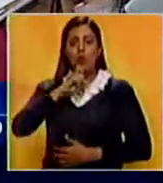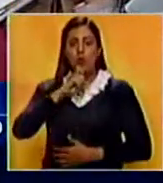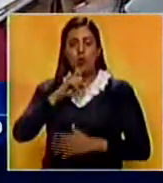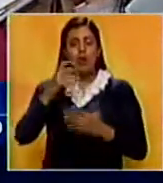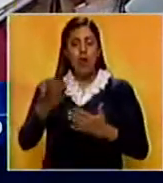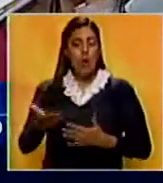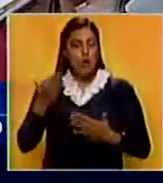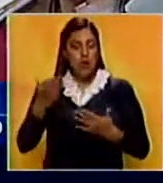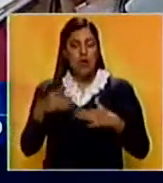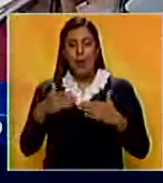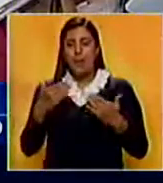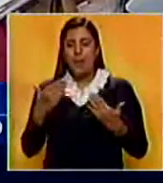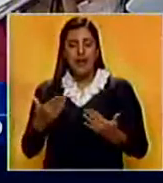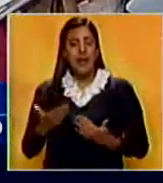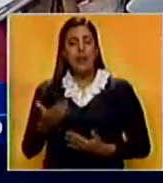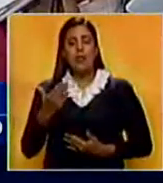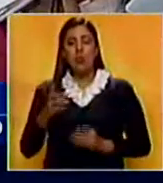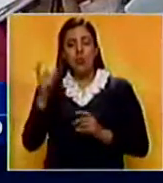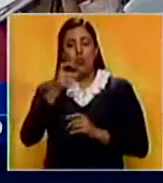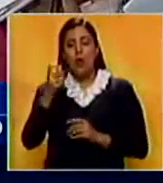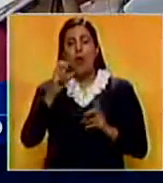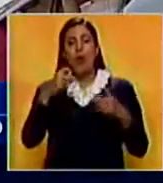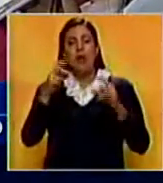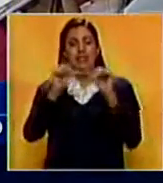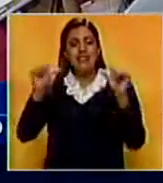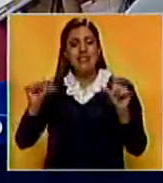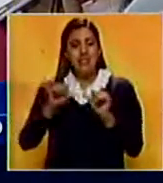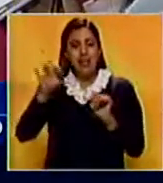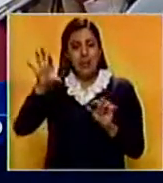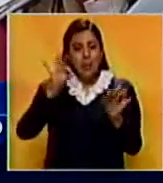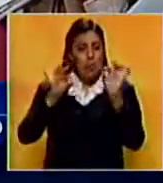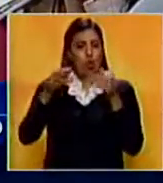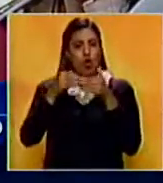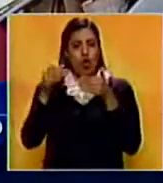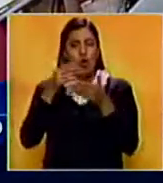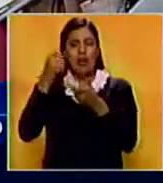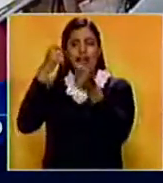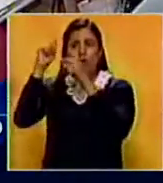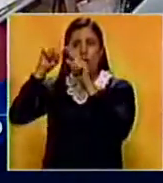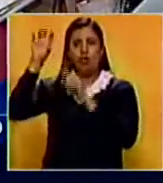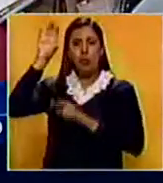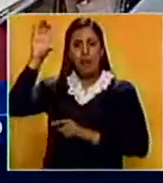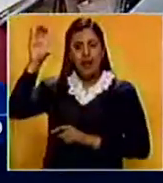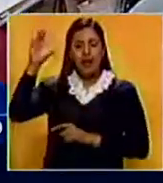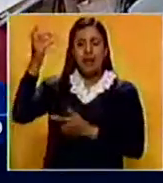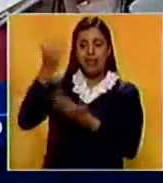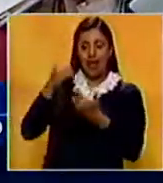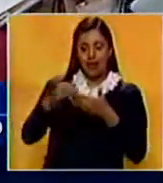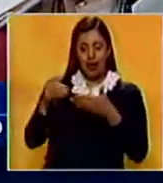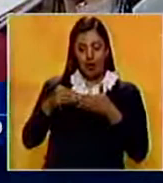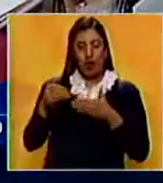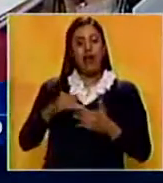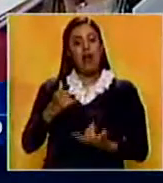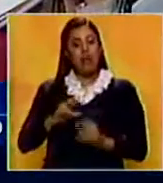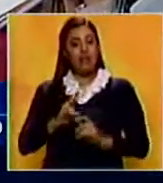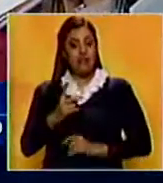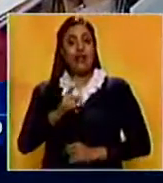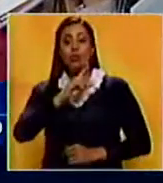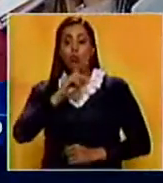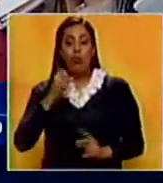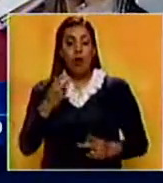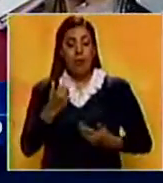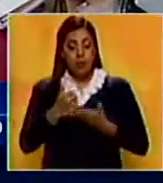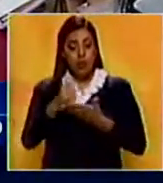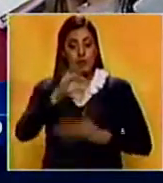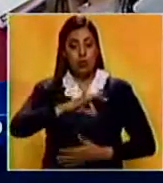en el esquema de búsqueda de nuevos sistemas de captación de divisas para la República, que finalmente se han traducido, bueno, en